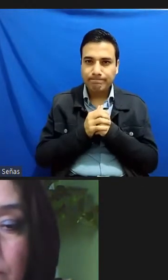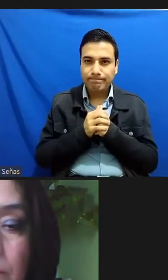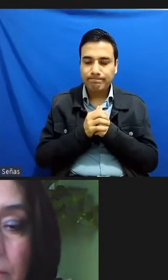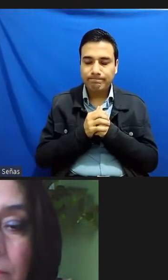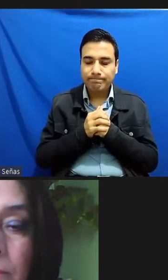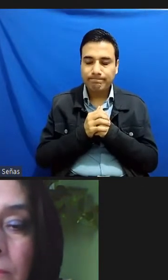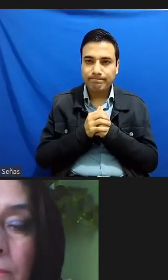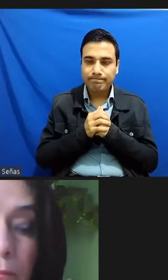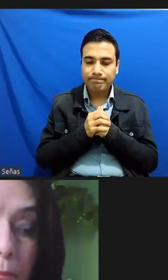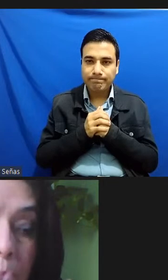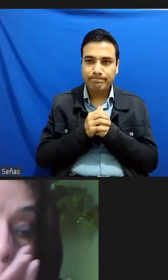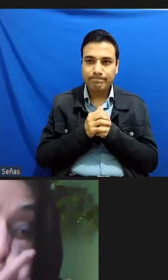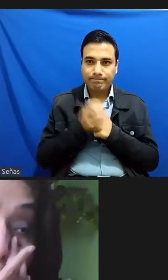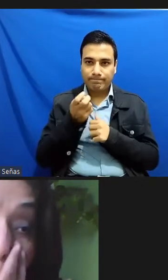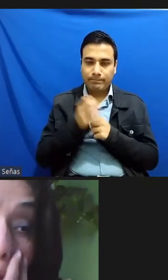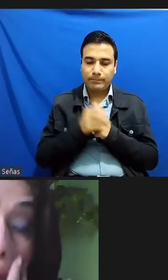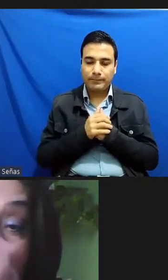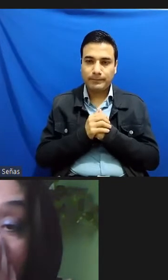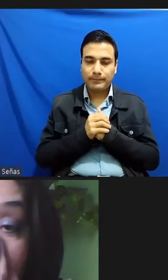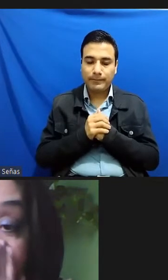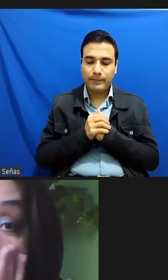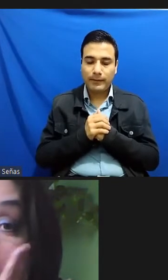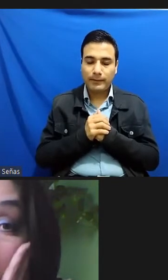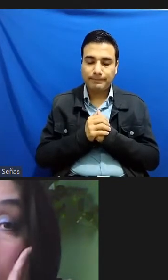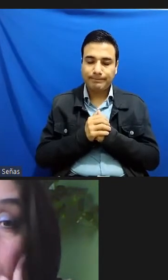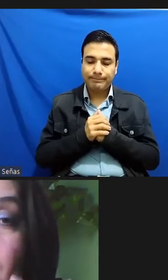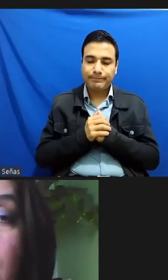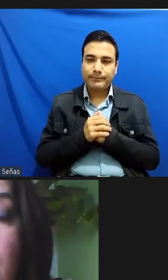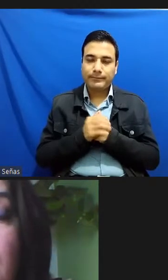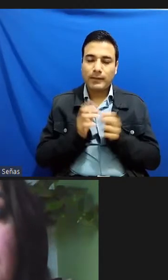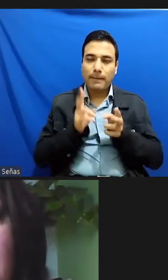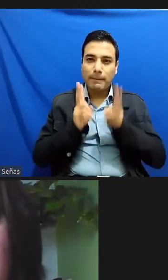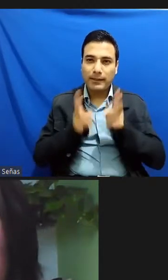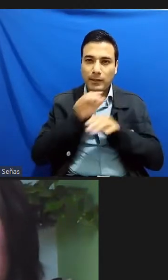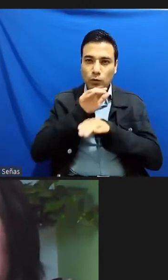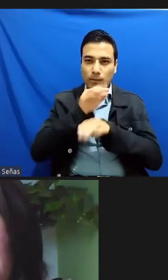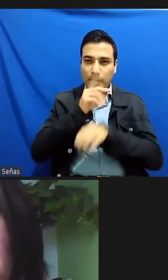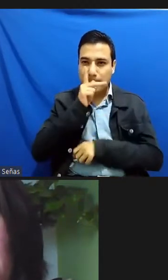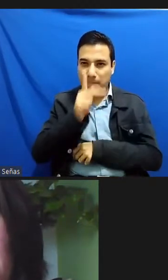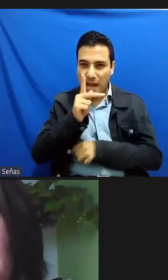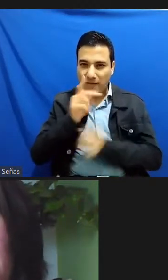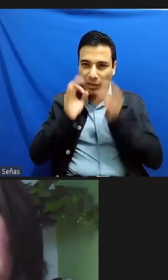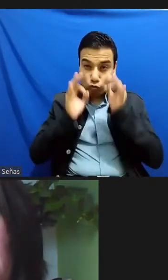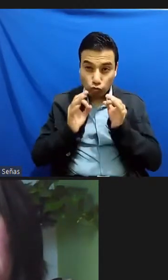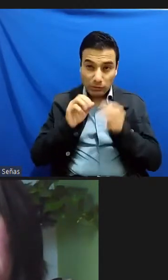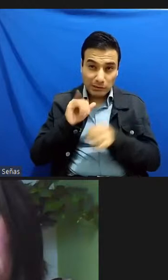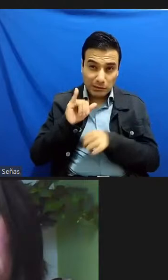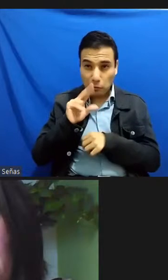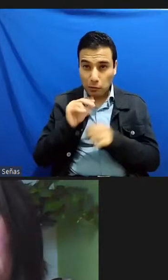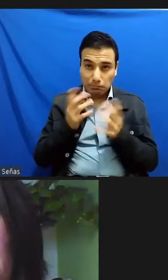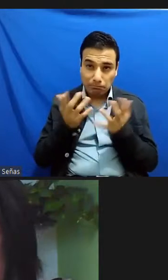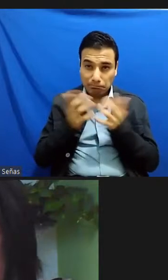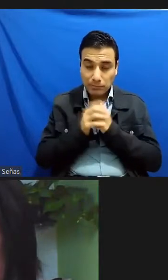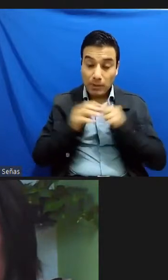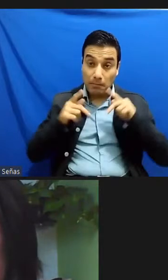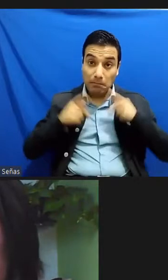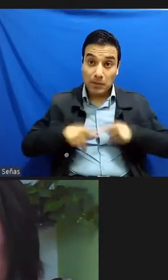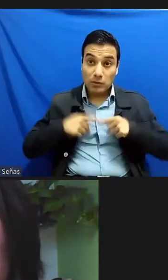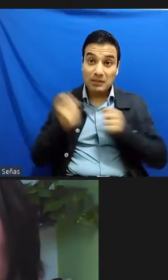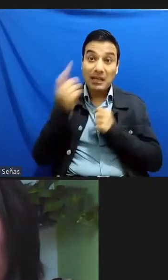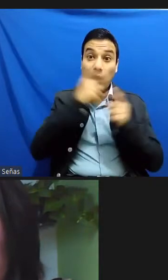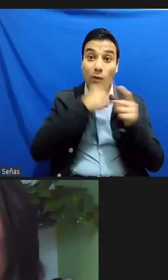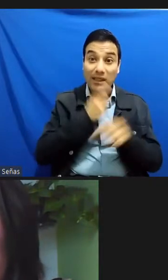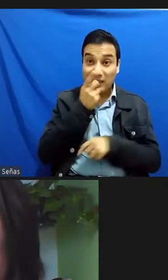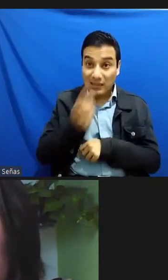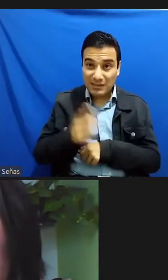discutir conversar ¿no? sobre estos términos ¿no? que pueden ser tomados como políticamente incorrectos